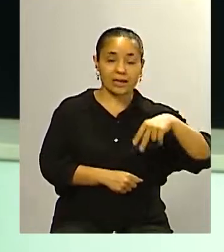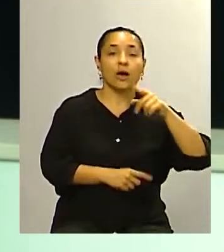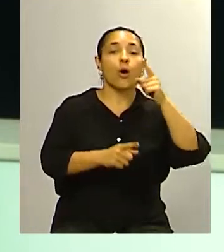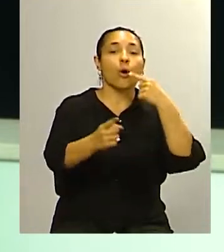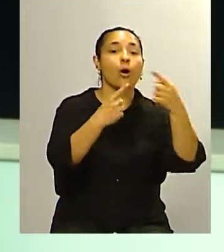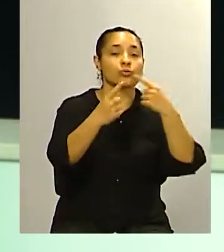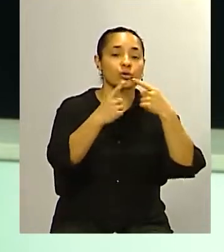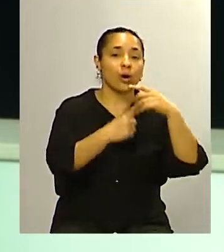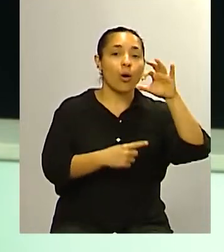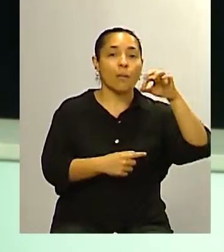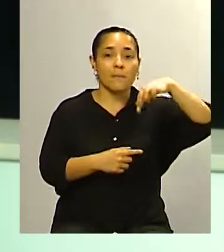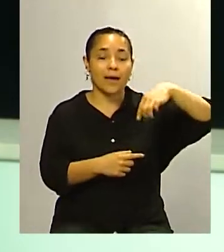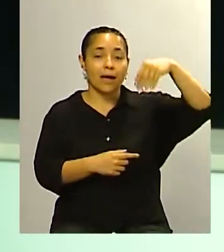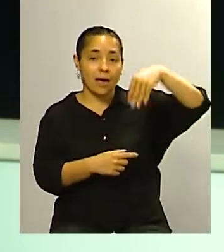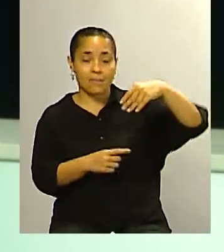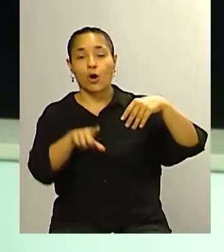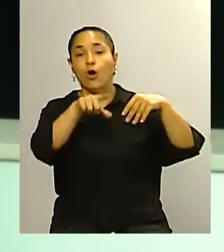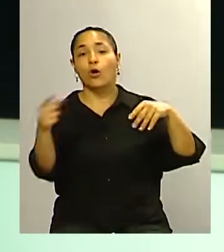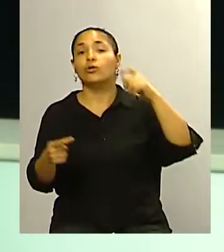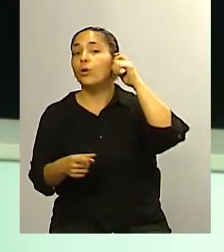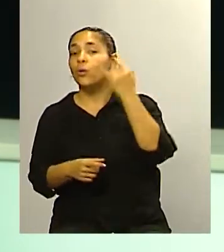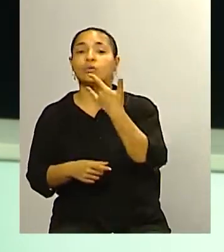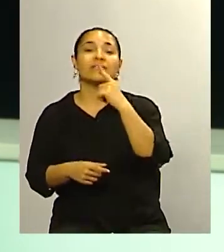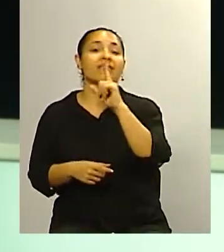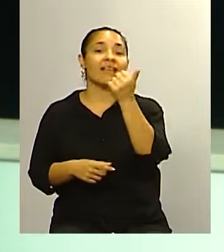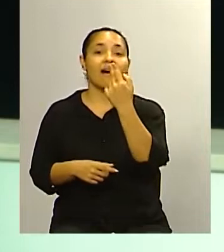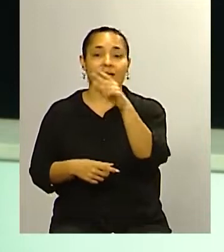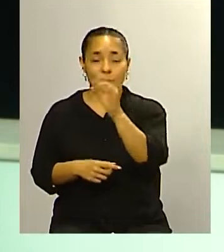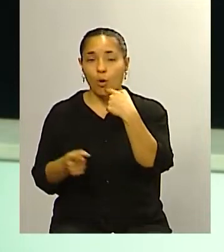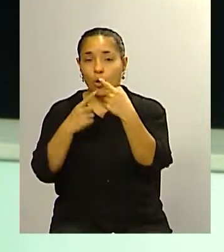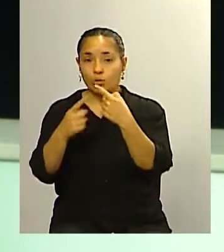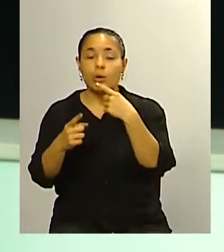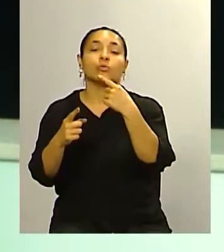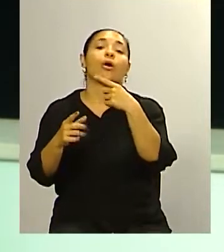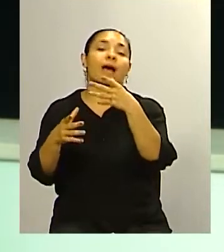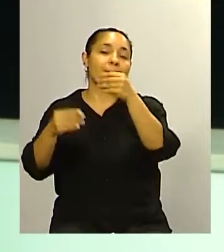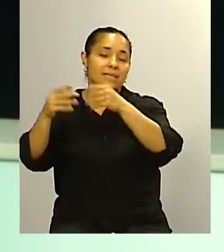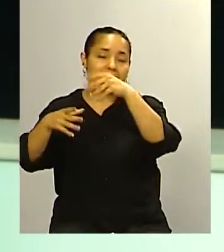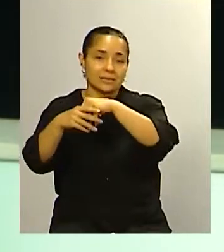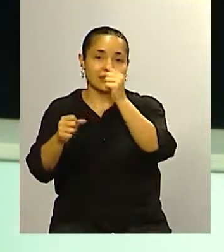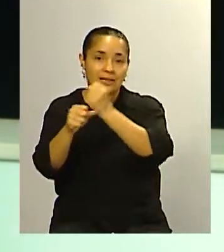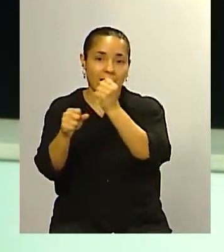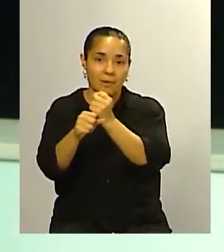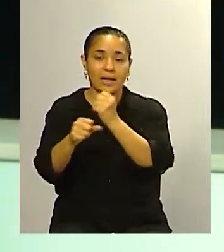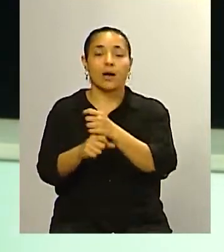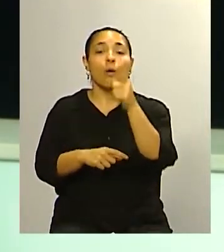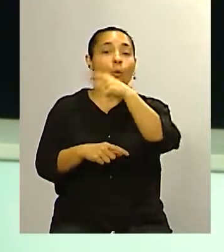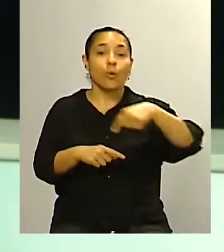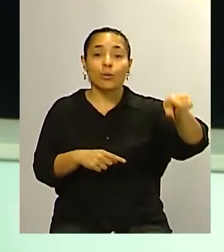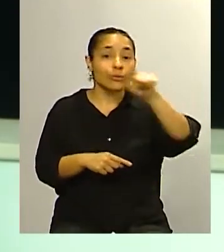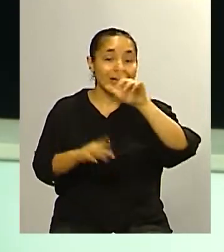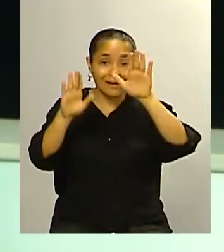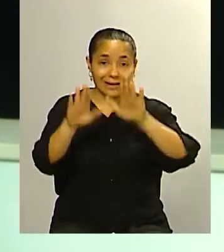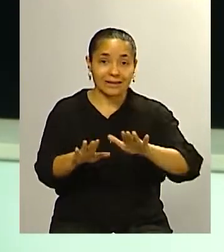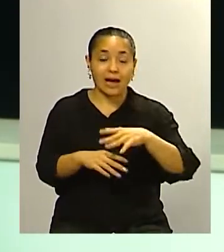OPM y después lo haremos con Gustavo Córdoba integrante de la consultora Suban Córdoba la invitación es para ustedes que se queden ahí del otro